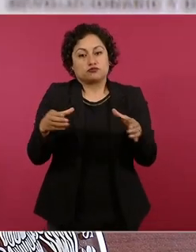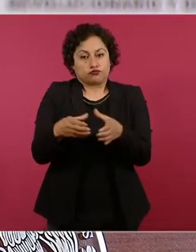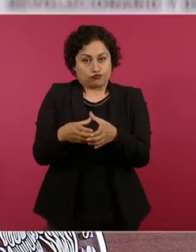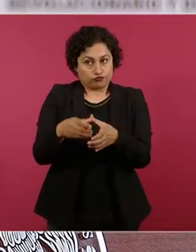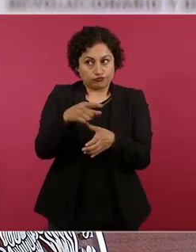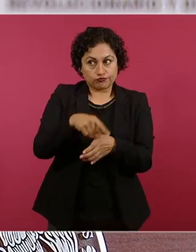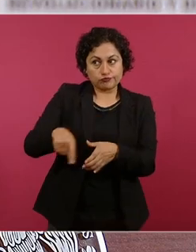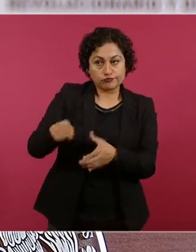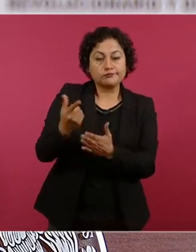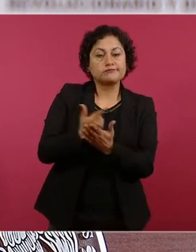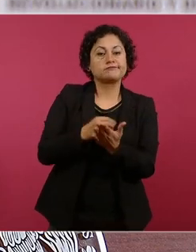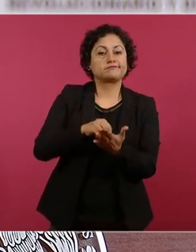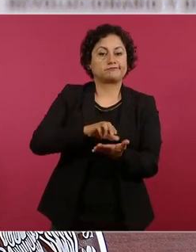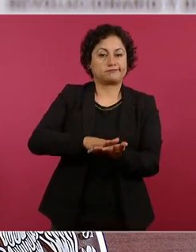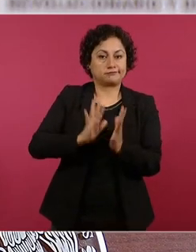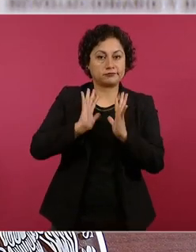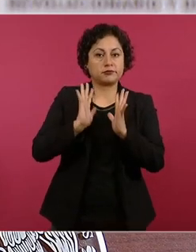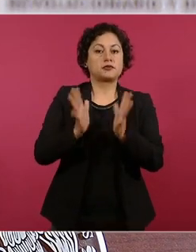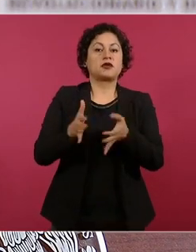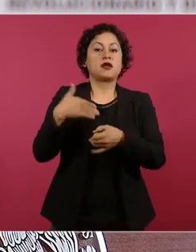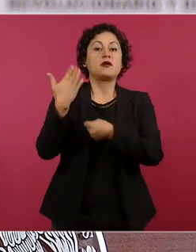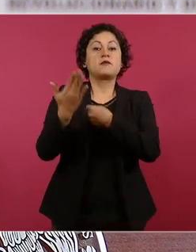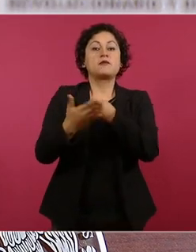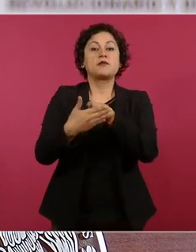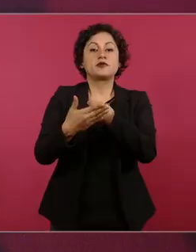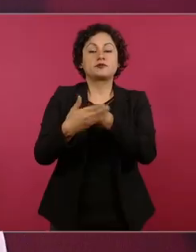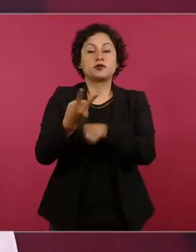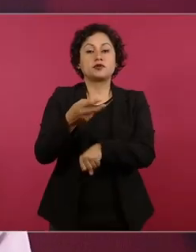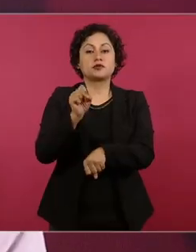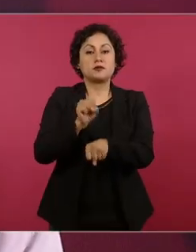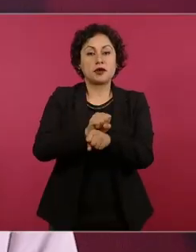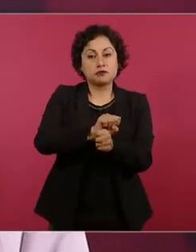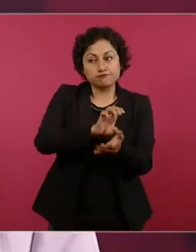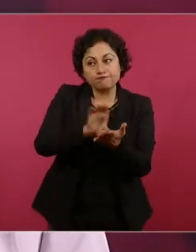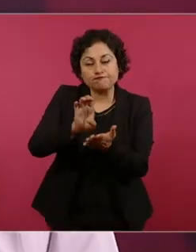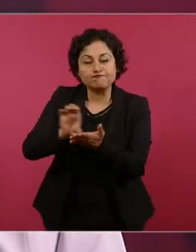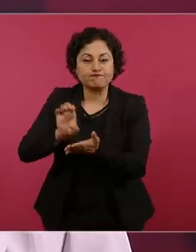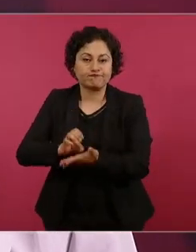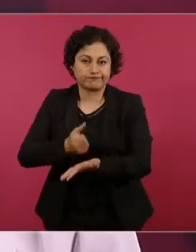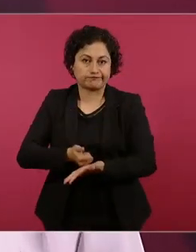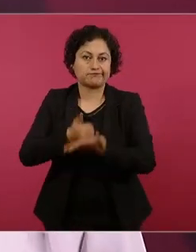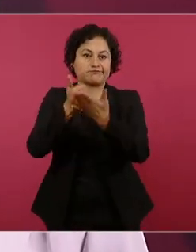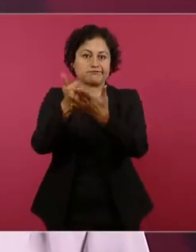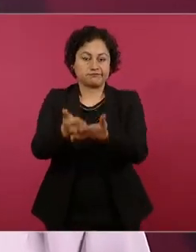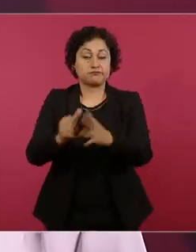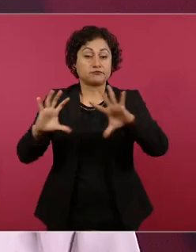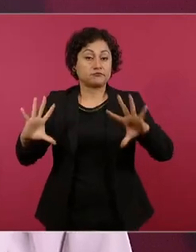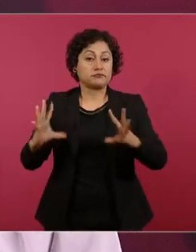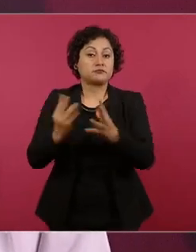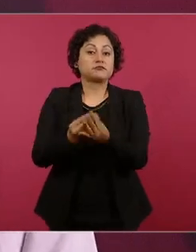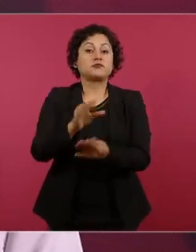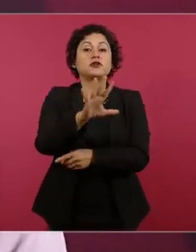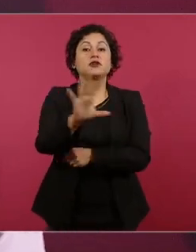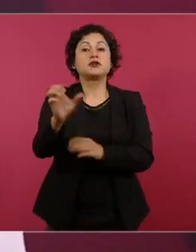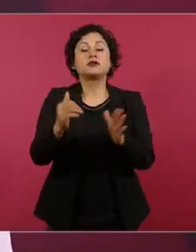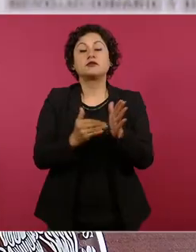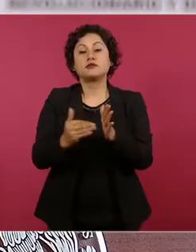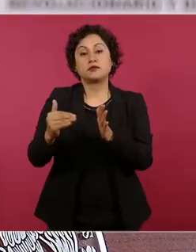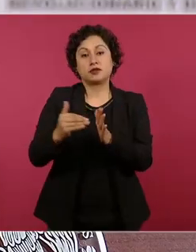entregando en el transcurso de las dos semanas siguientes. La inversión será de 500 millones de pesos